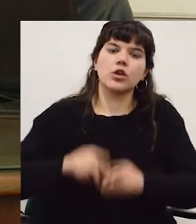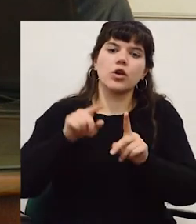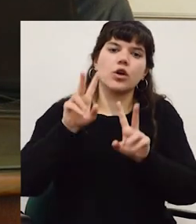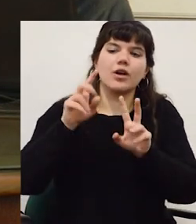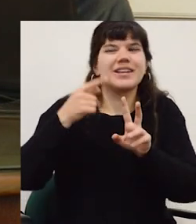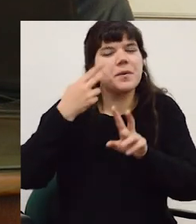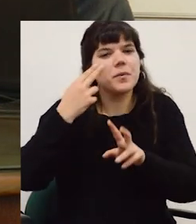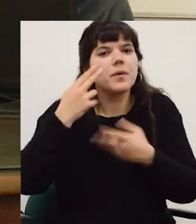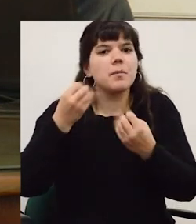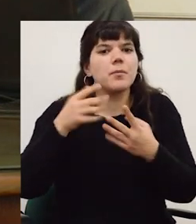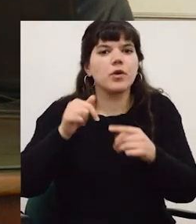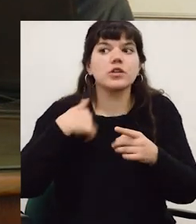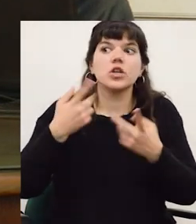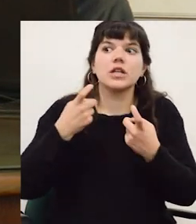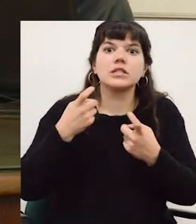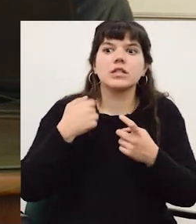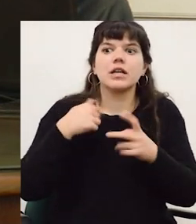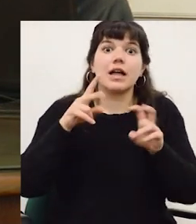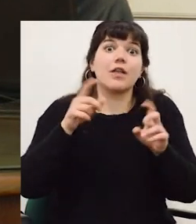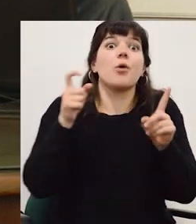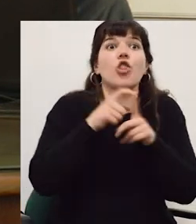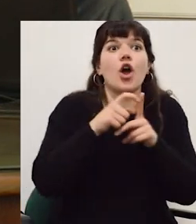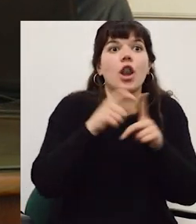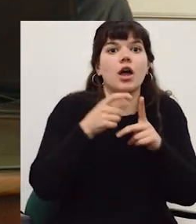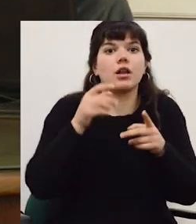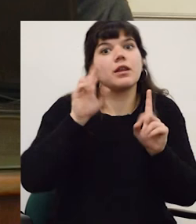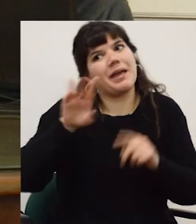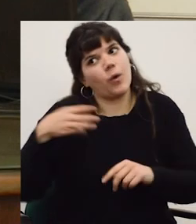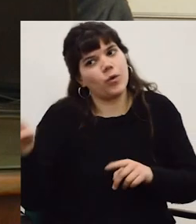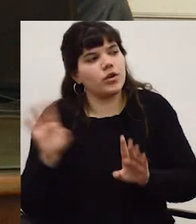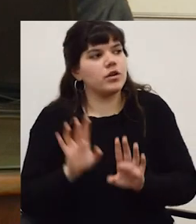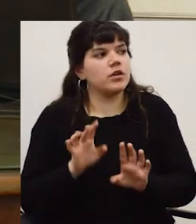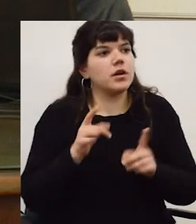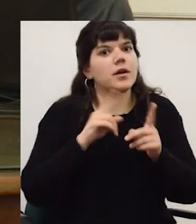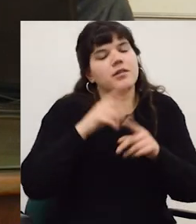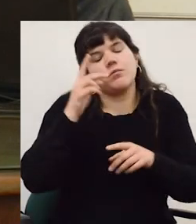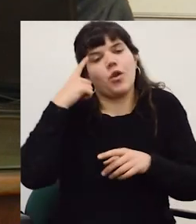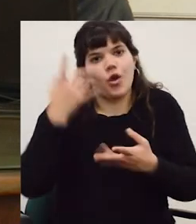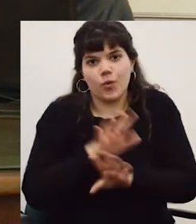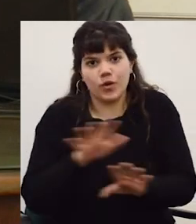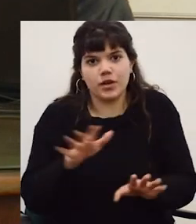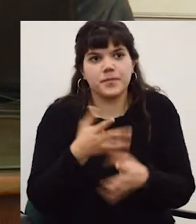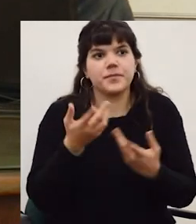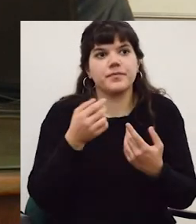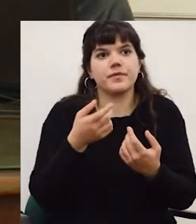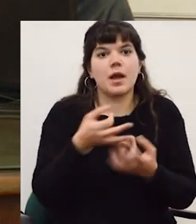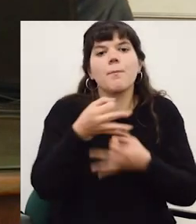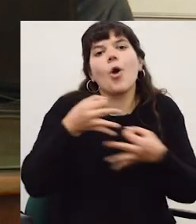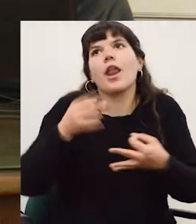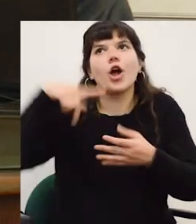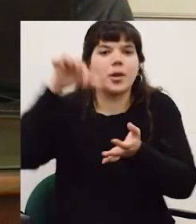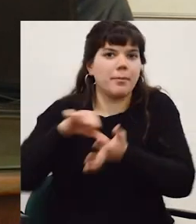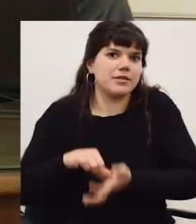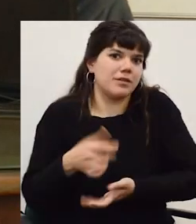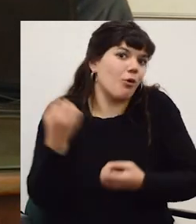está el presupuesto del aseciclo vamos a seguir teniendo ahí el problema que tenemos es la cotización del dólar que es fatal no